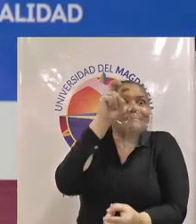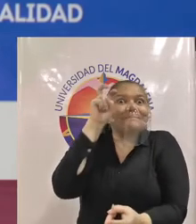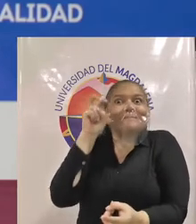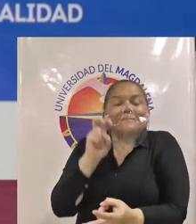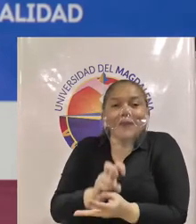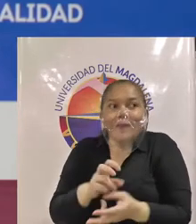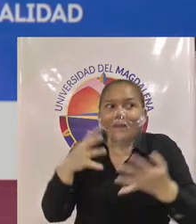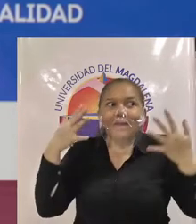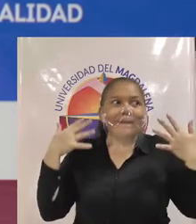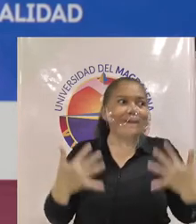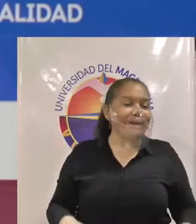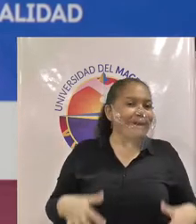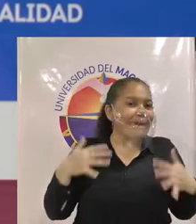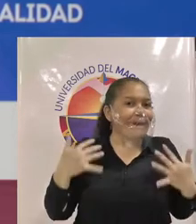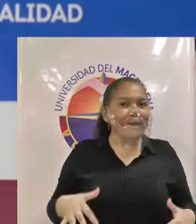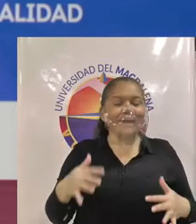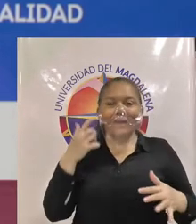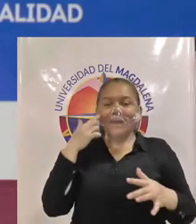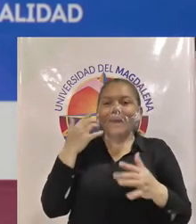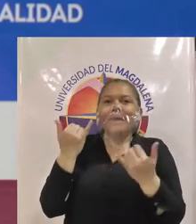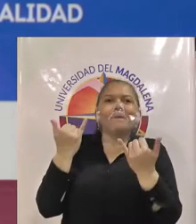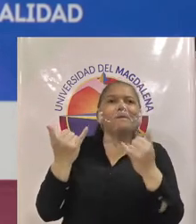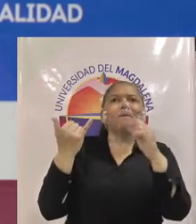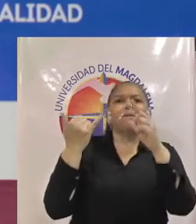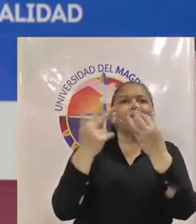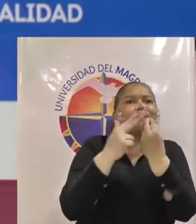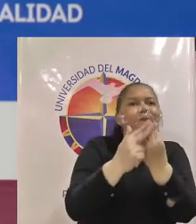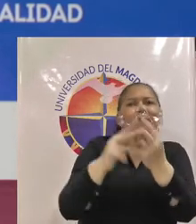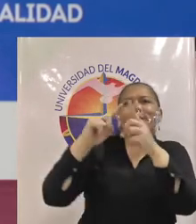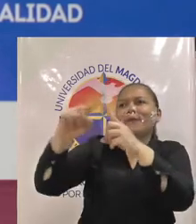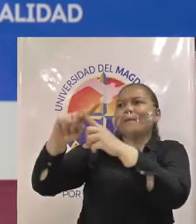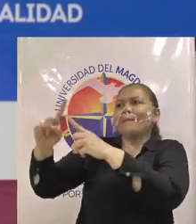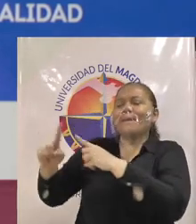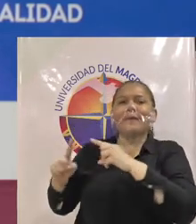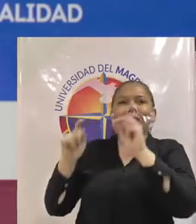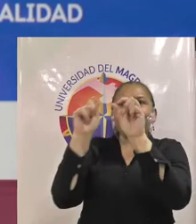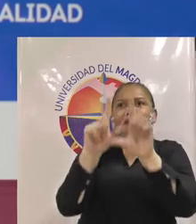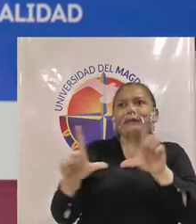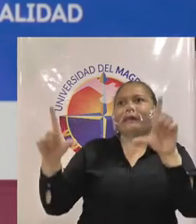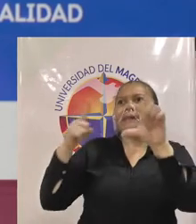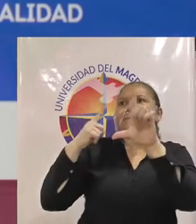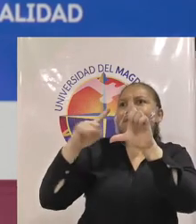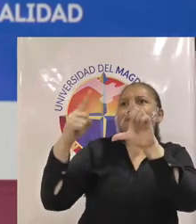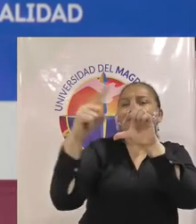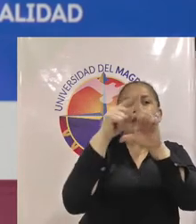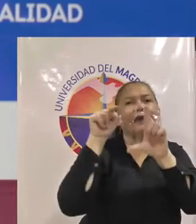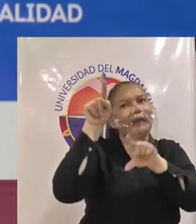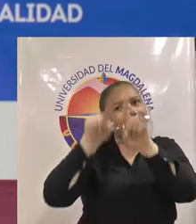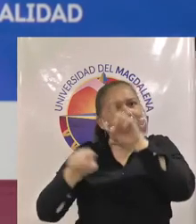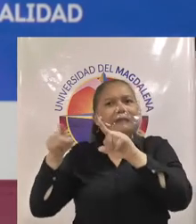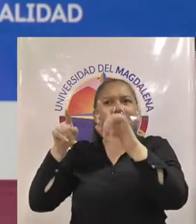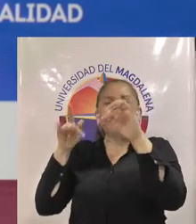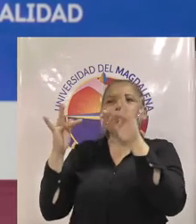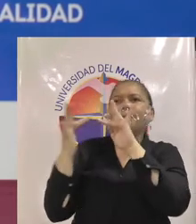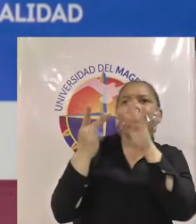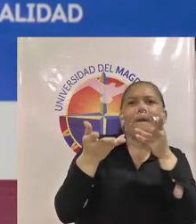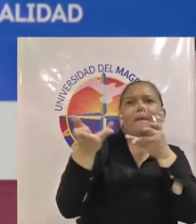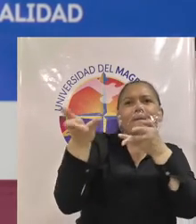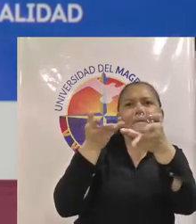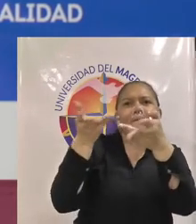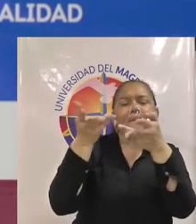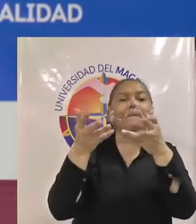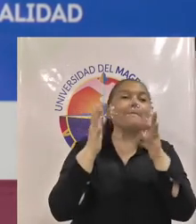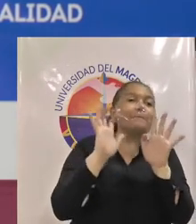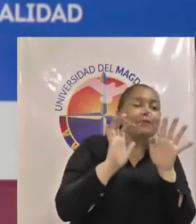hay para vincularnos en espacios virtuales unos más llamativos que otros unos más acordes a las